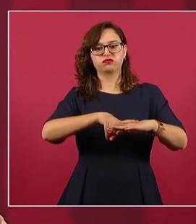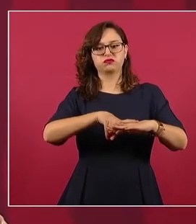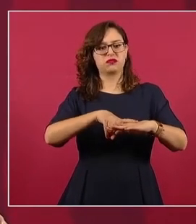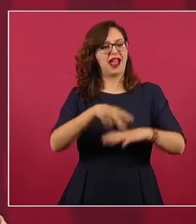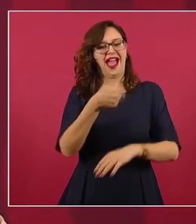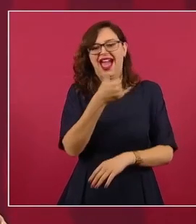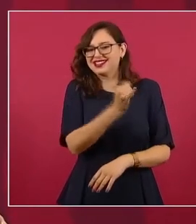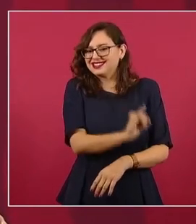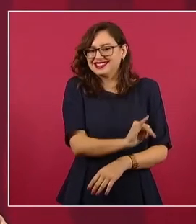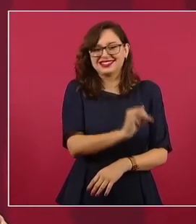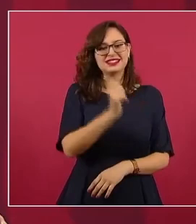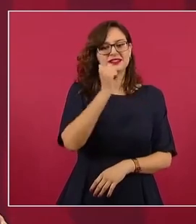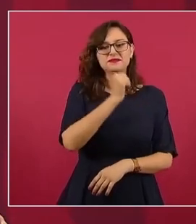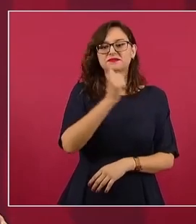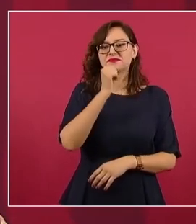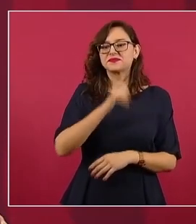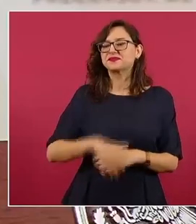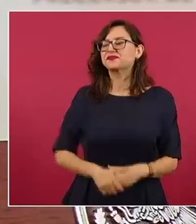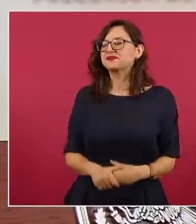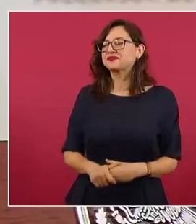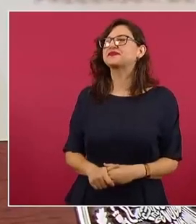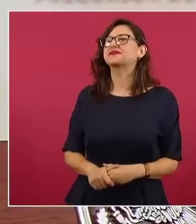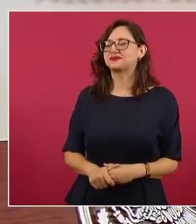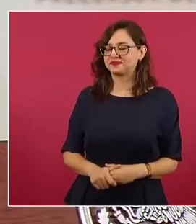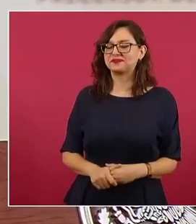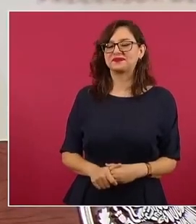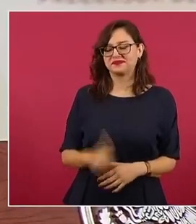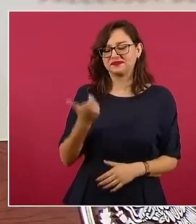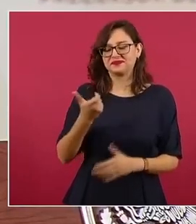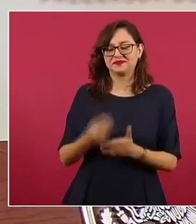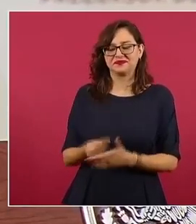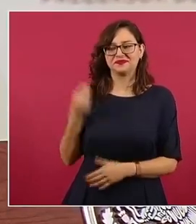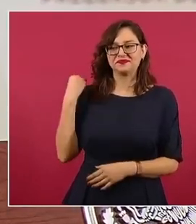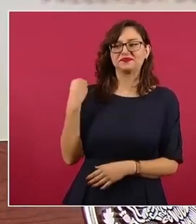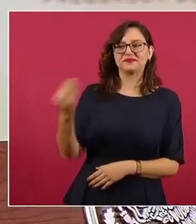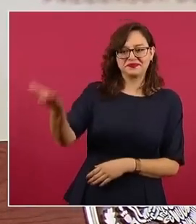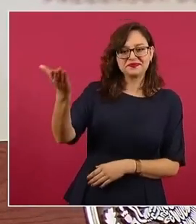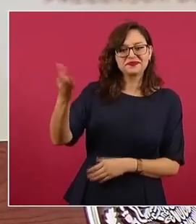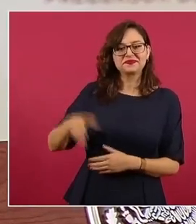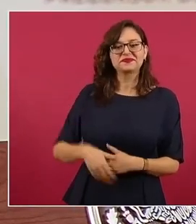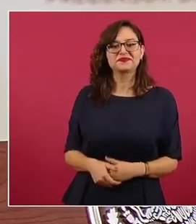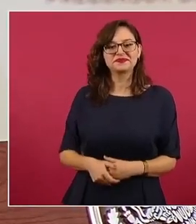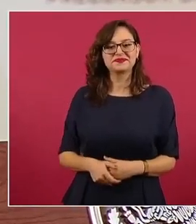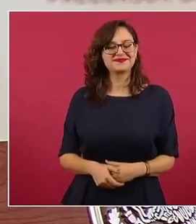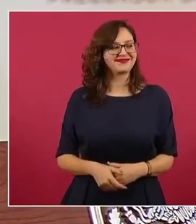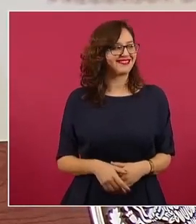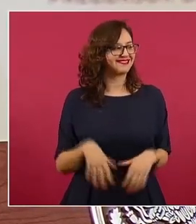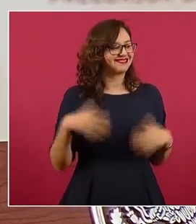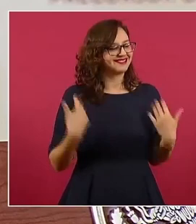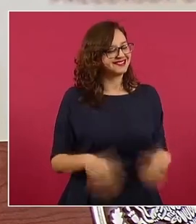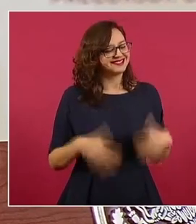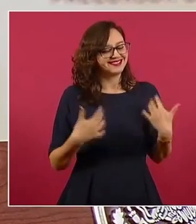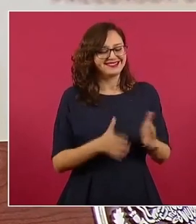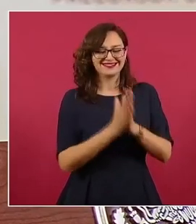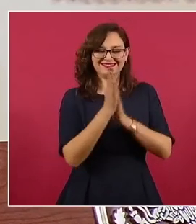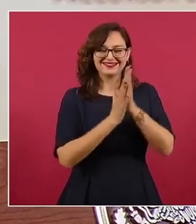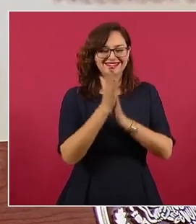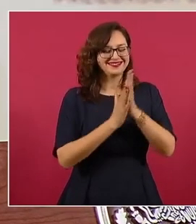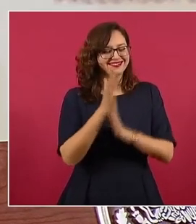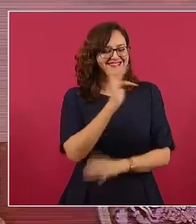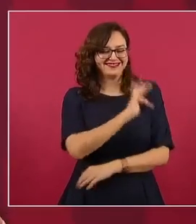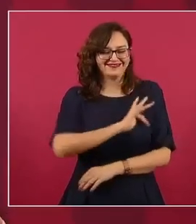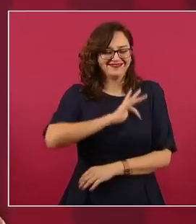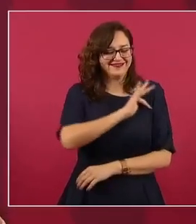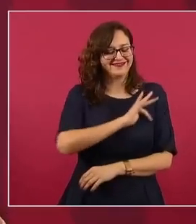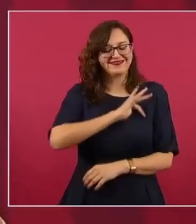y ya nos dio un apoyo ahí. Y felices a Caldo Zenón, una